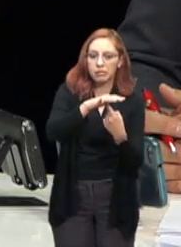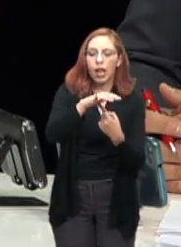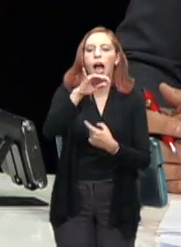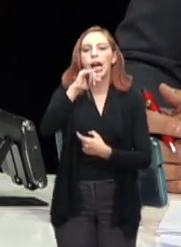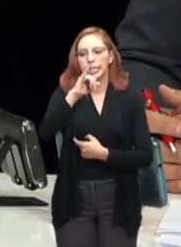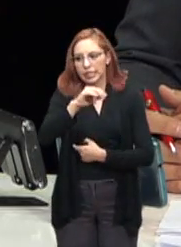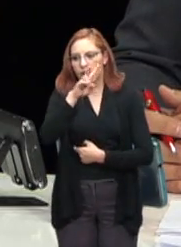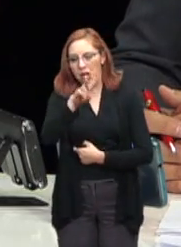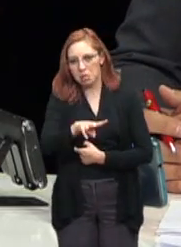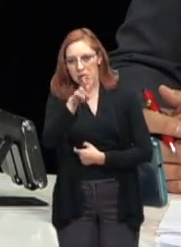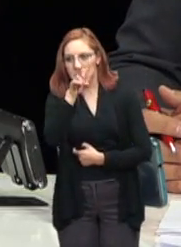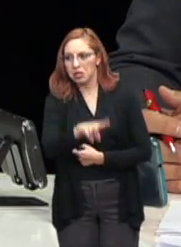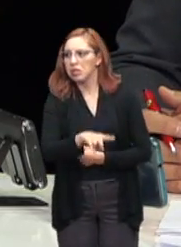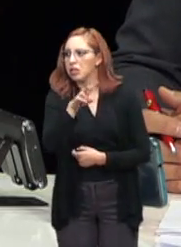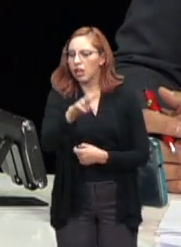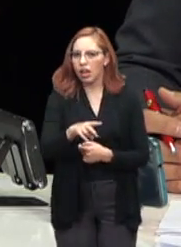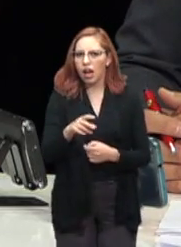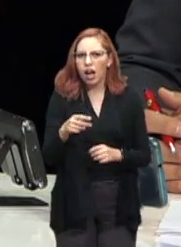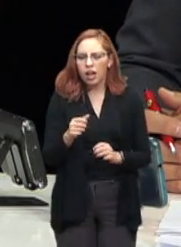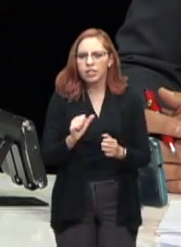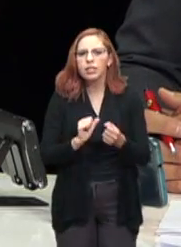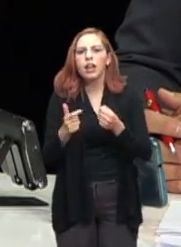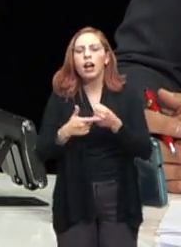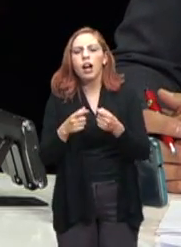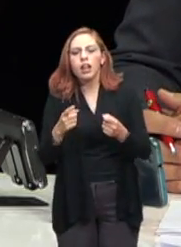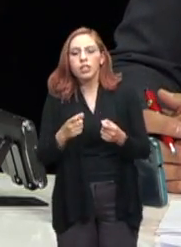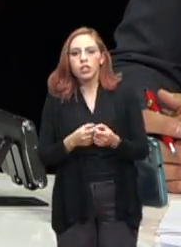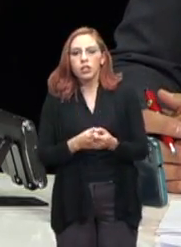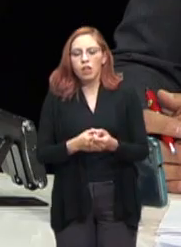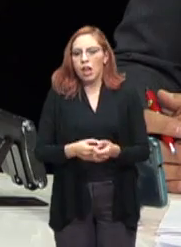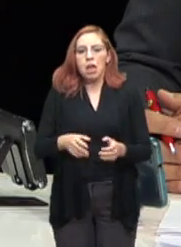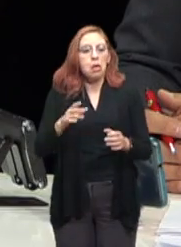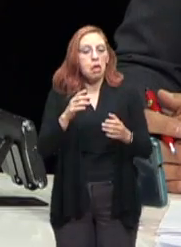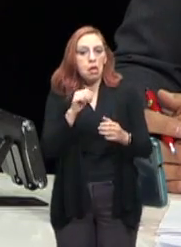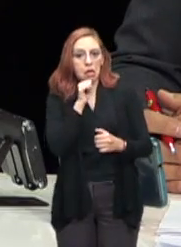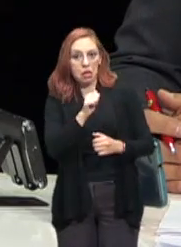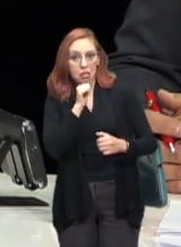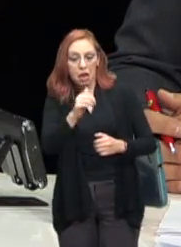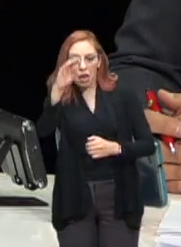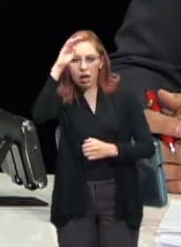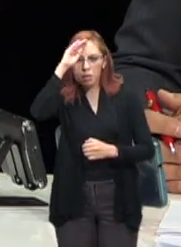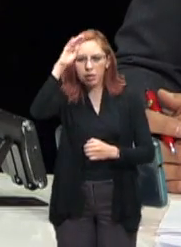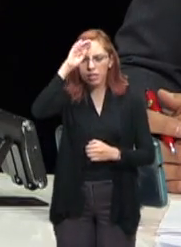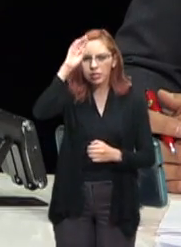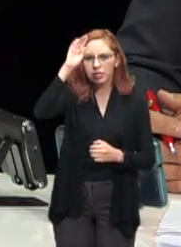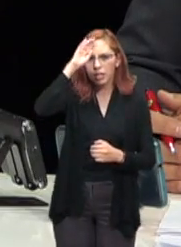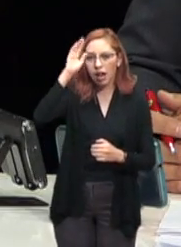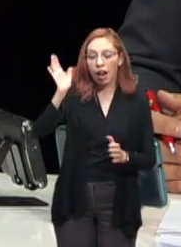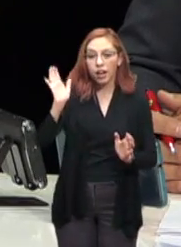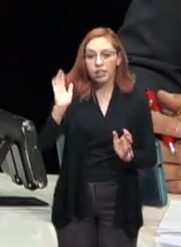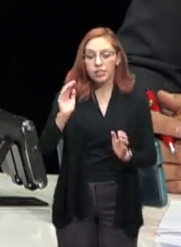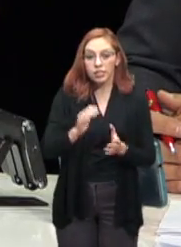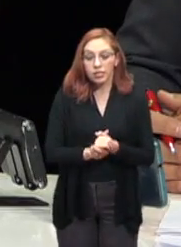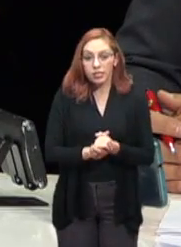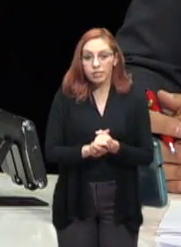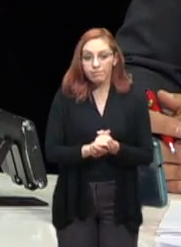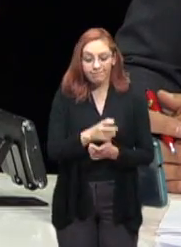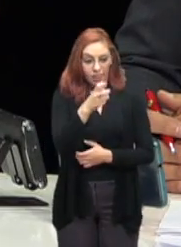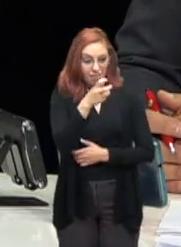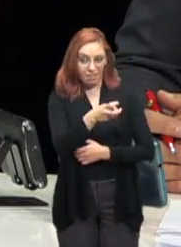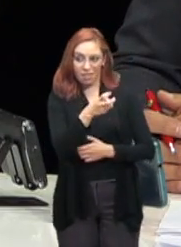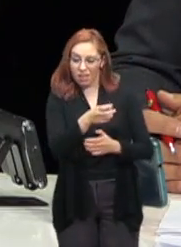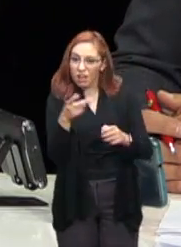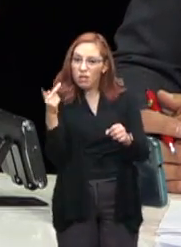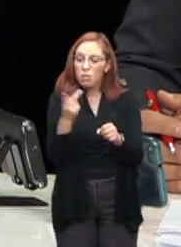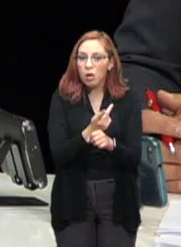Y algo que también pronunció fue que la irracionalidad, bueno, es lo que se dio, pero especialmente